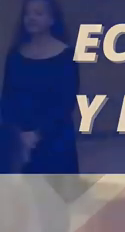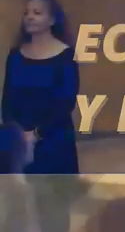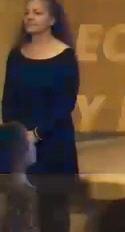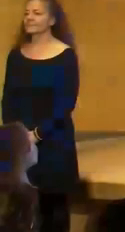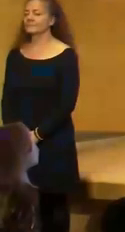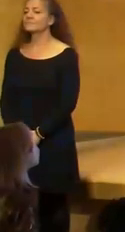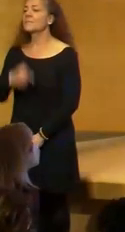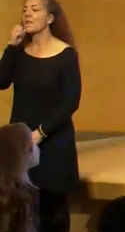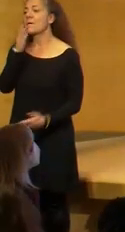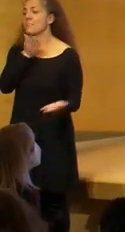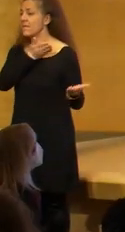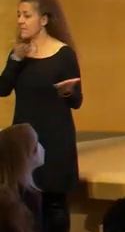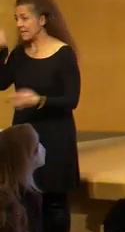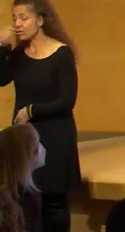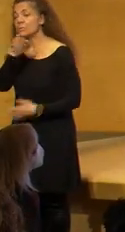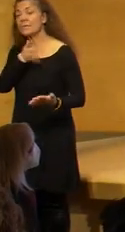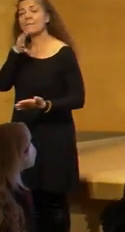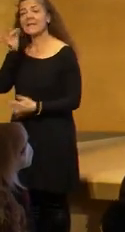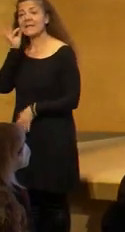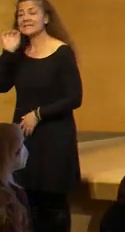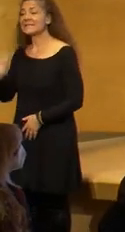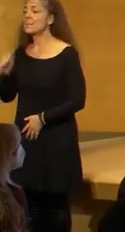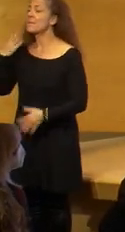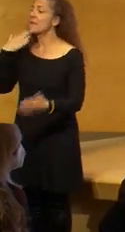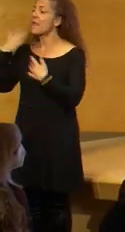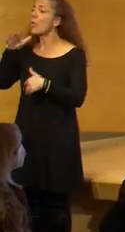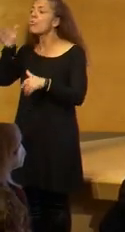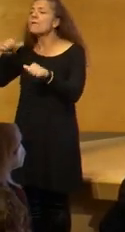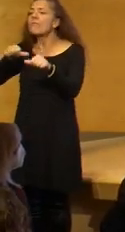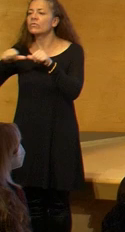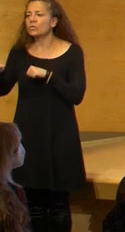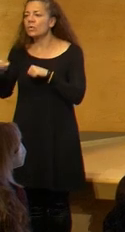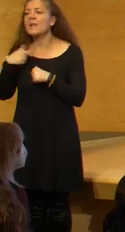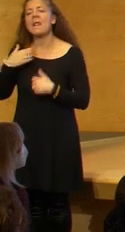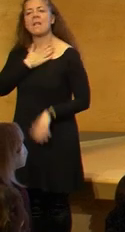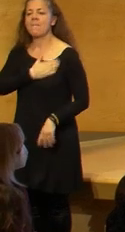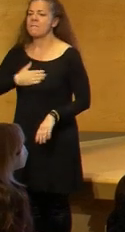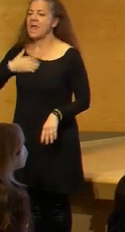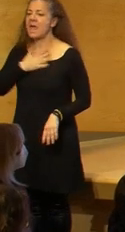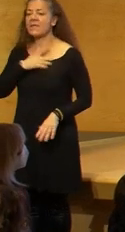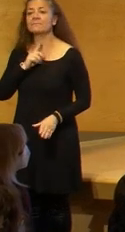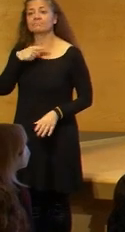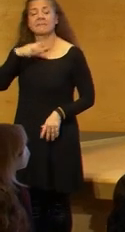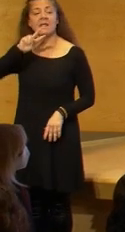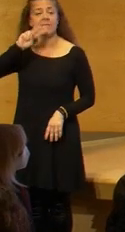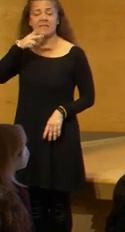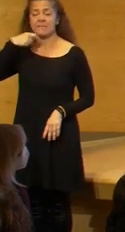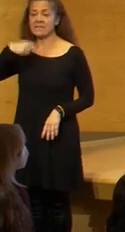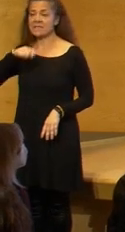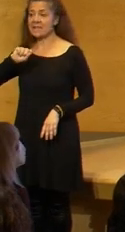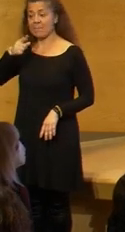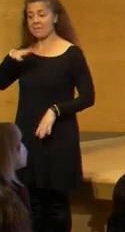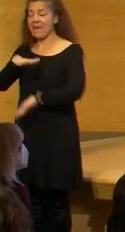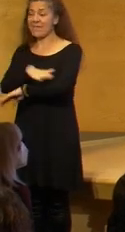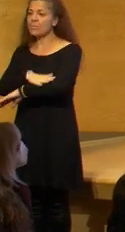Bueno, bienvenidos, bienvenidas a este primer diálogo por el futuro en el que tenemos el placer de contar con la vicepresidenta primera del gobierno,